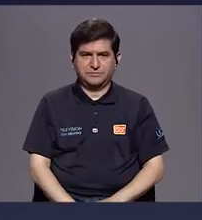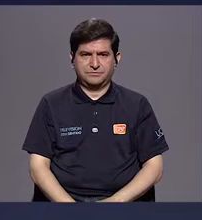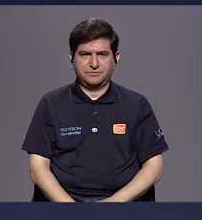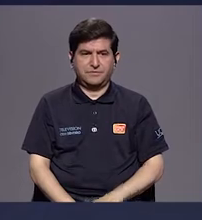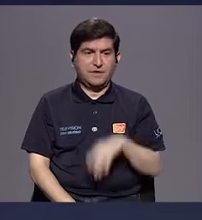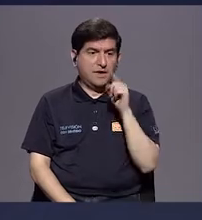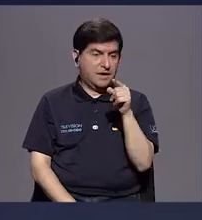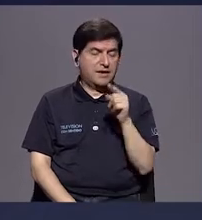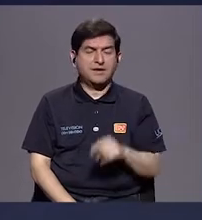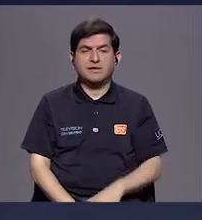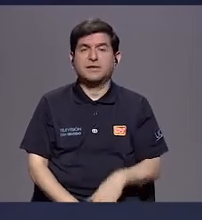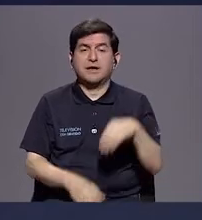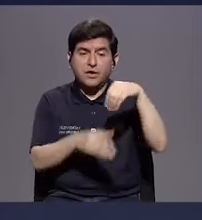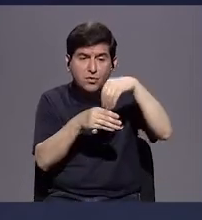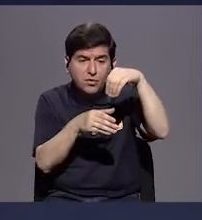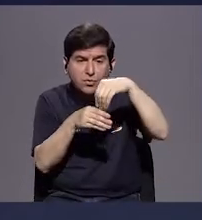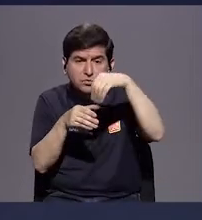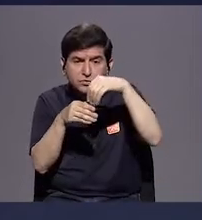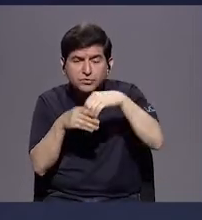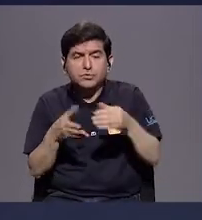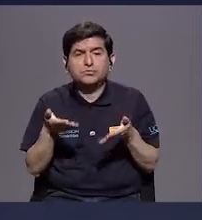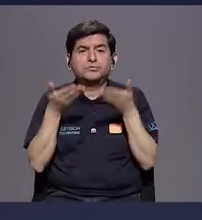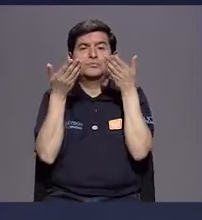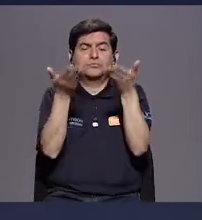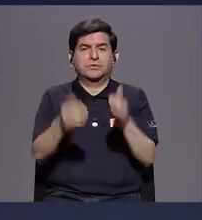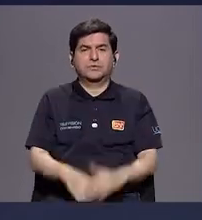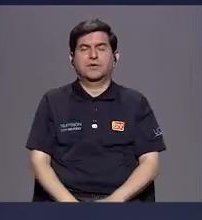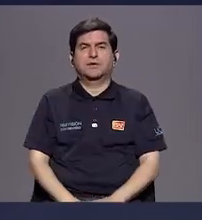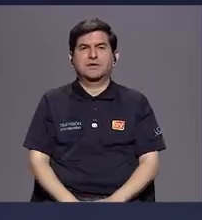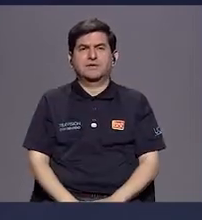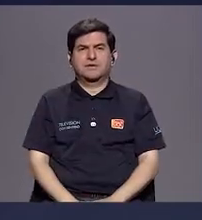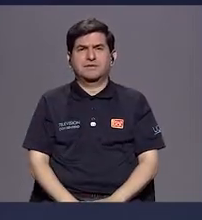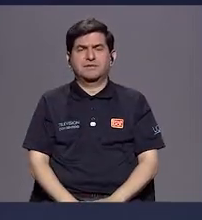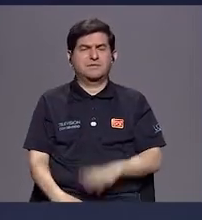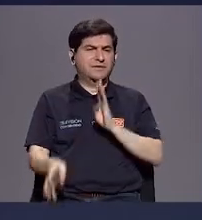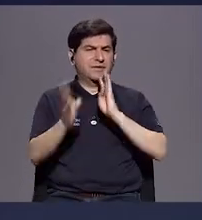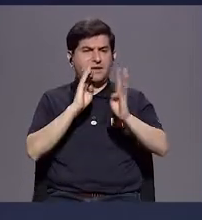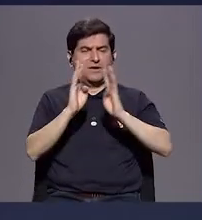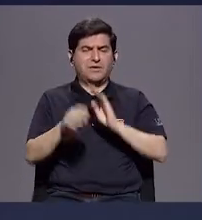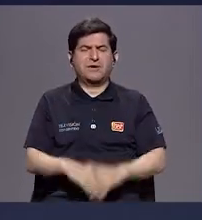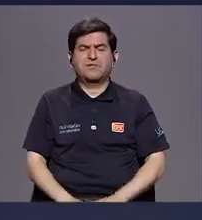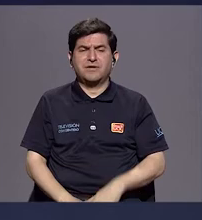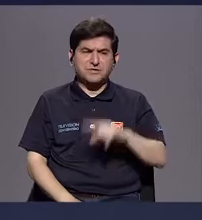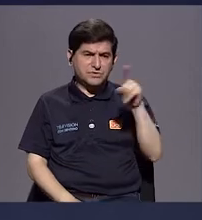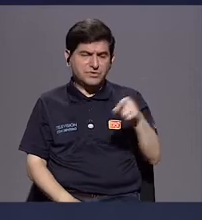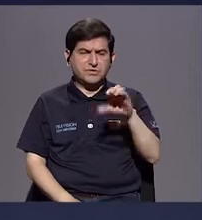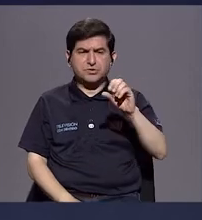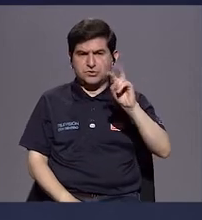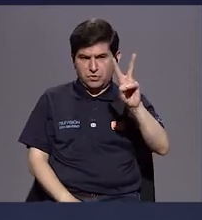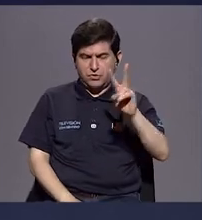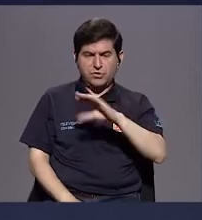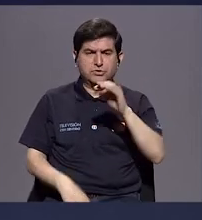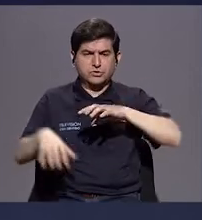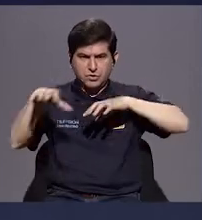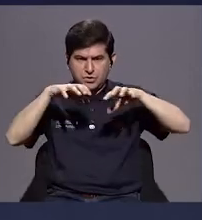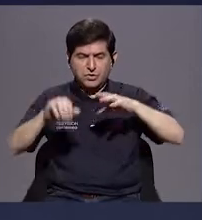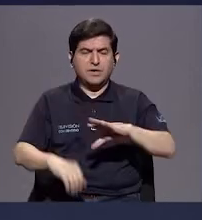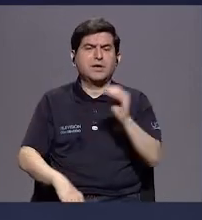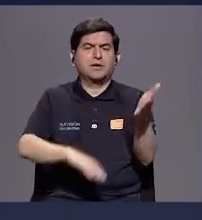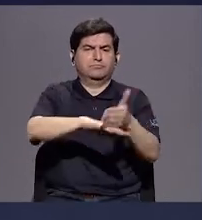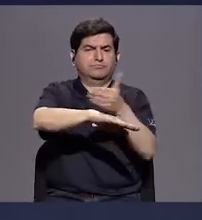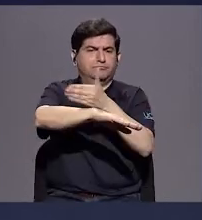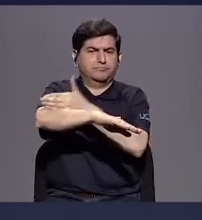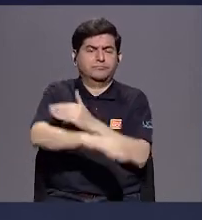viene a hacer este aporte de un poco a lo que hablábamos de descarbonización y movilidad y